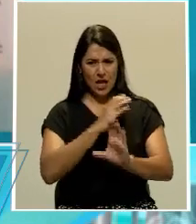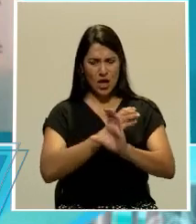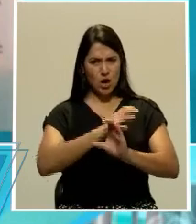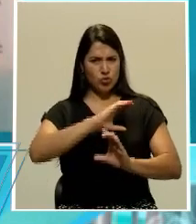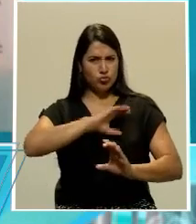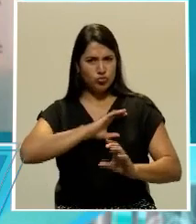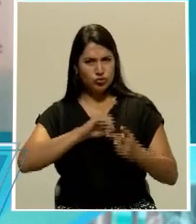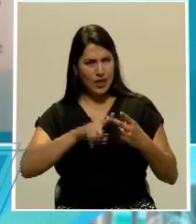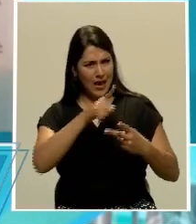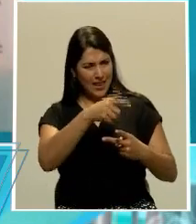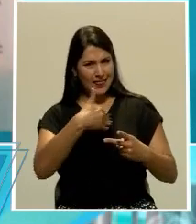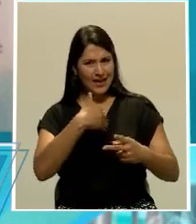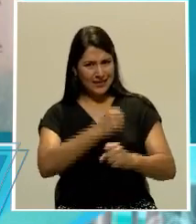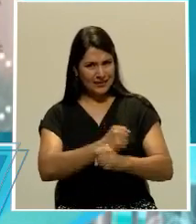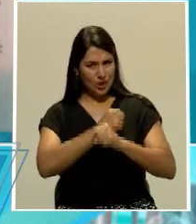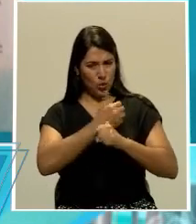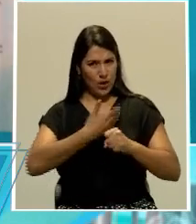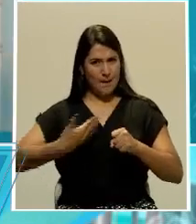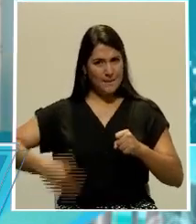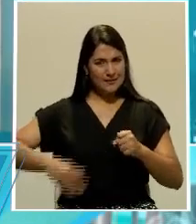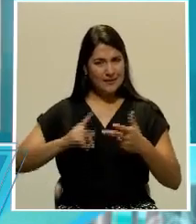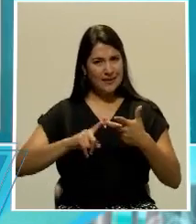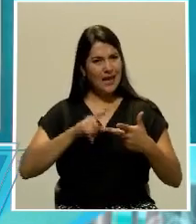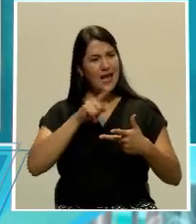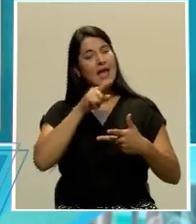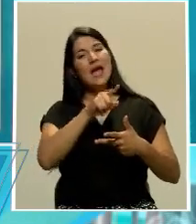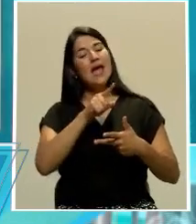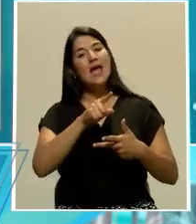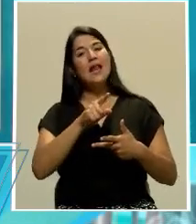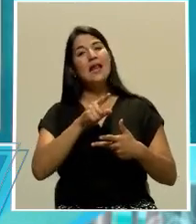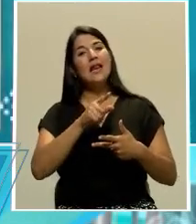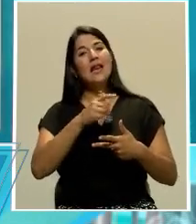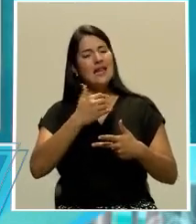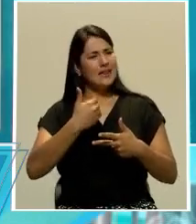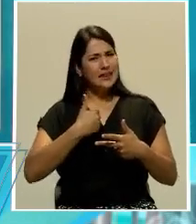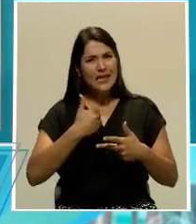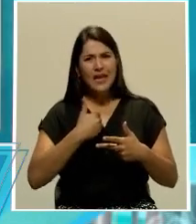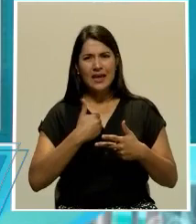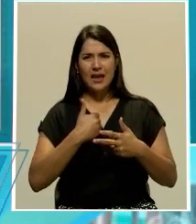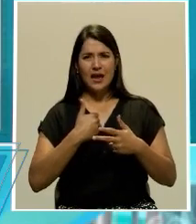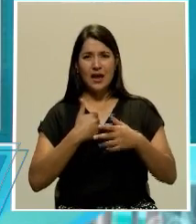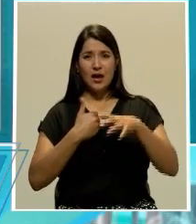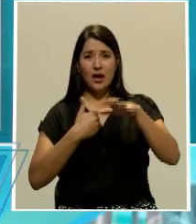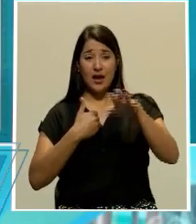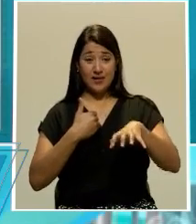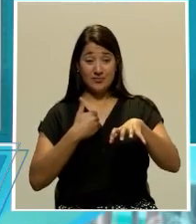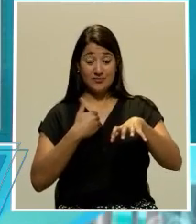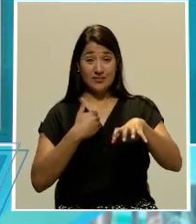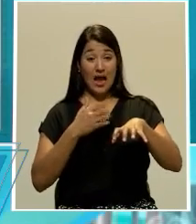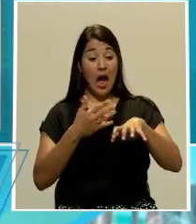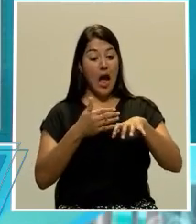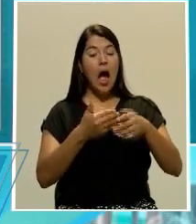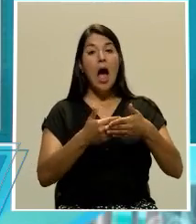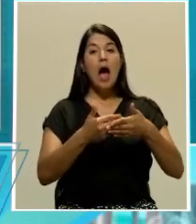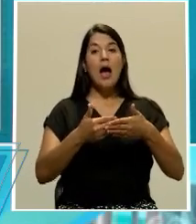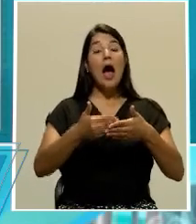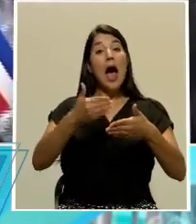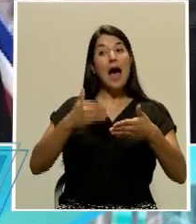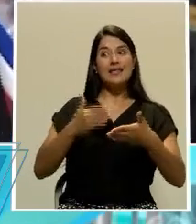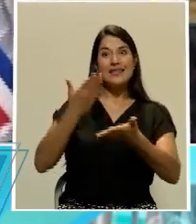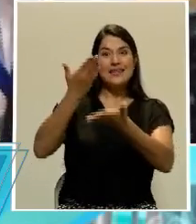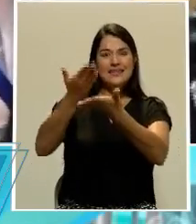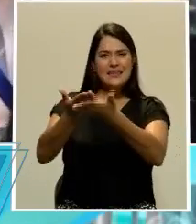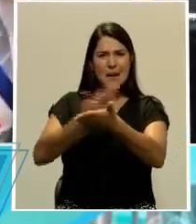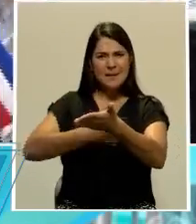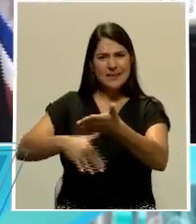su seguridad presidencial, tiene quien le vigila los lugares que va y hace todo el análisis de dónde están esos lugares y cuáles son las circunstancias en las que